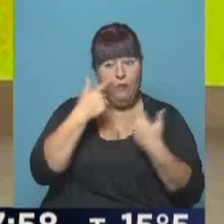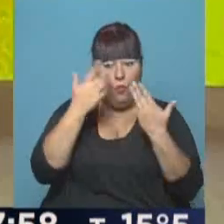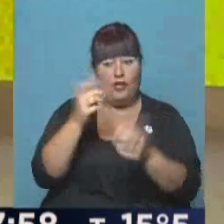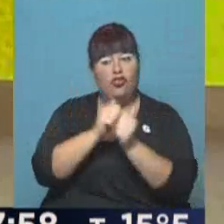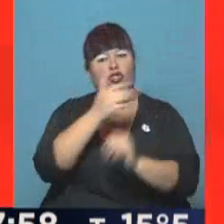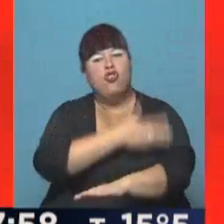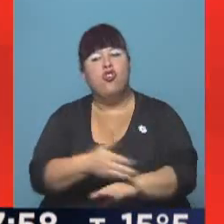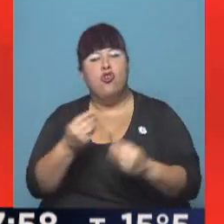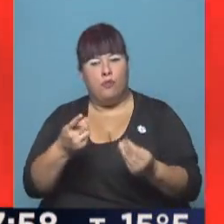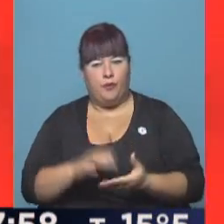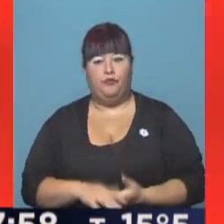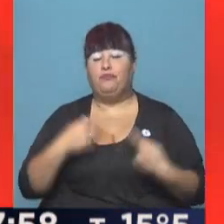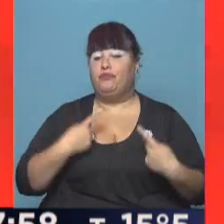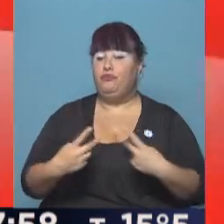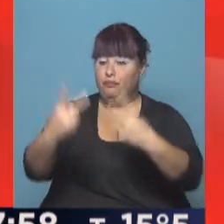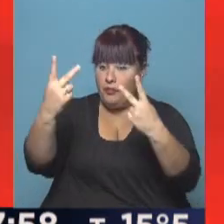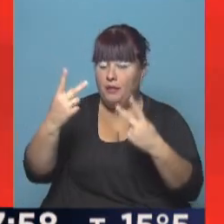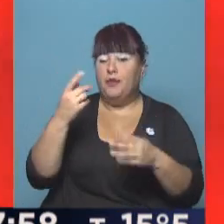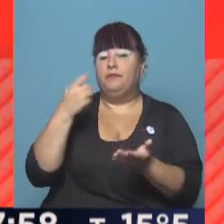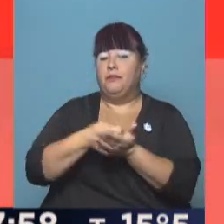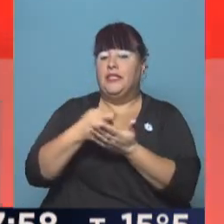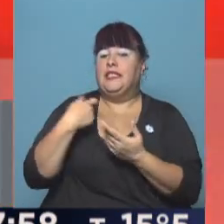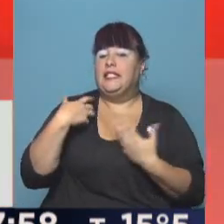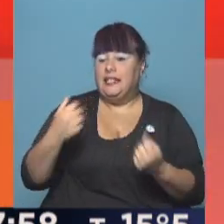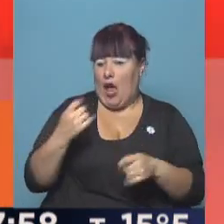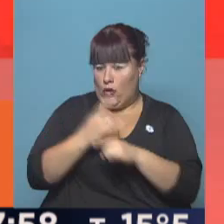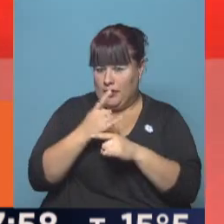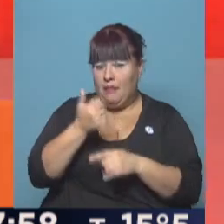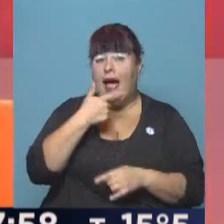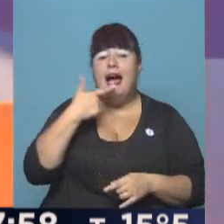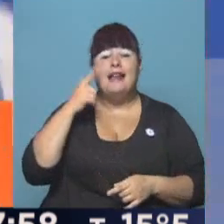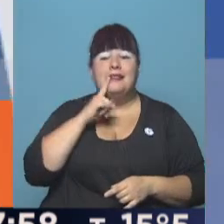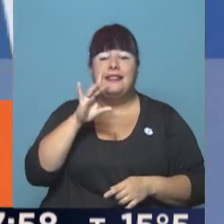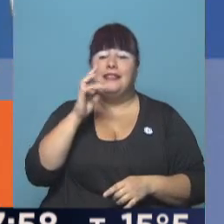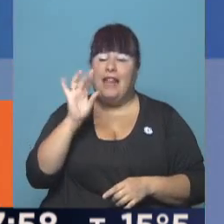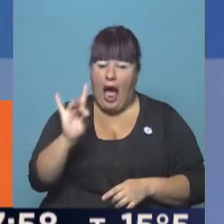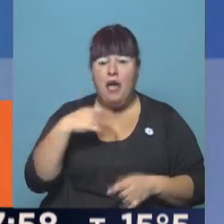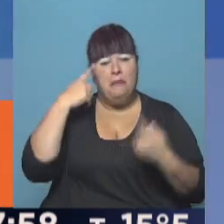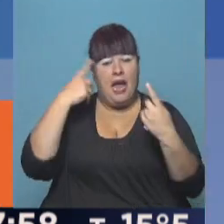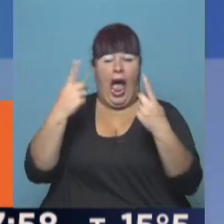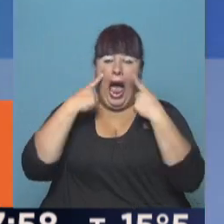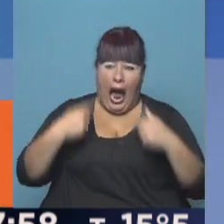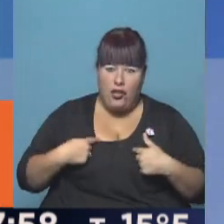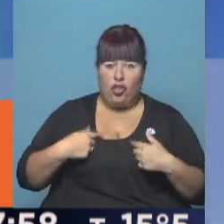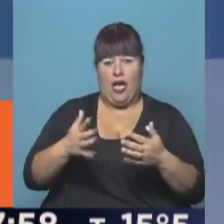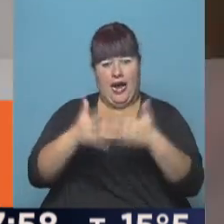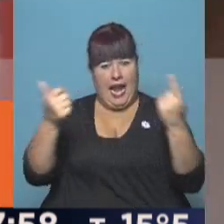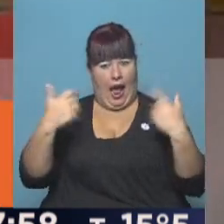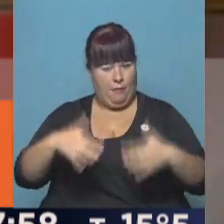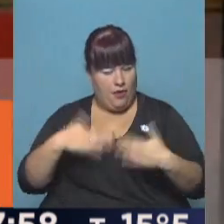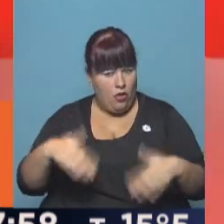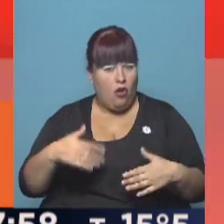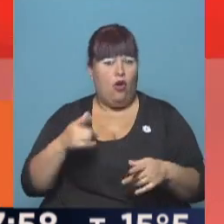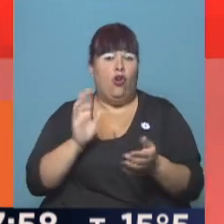Aquí la historia. Cuando viajamos con una cobertura de salud como Asistcar, esperamos contención y una rápida atención